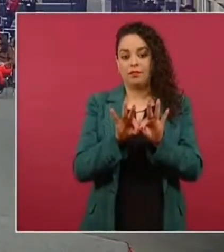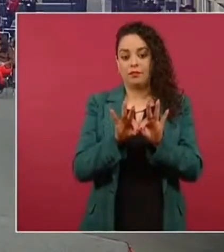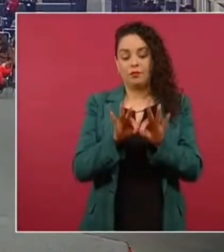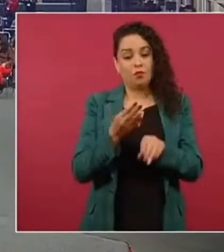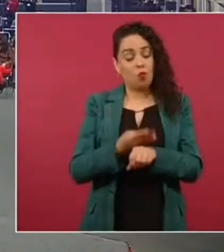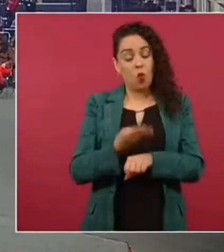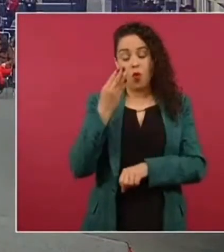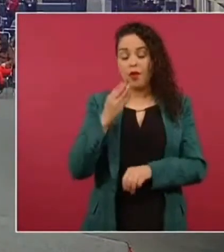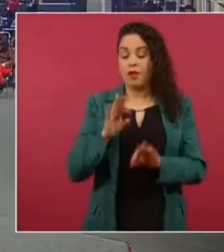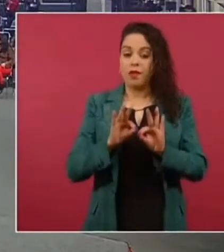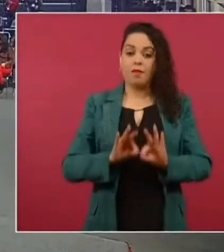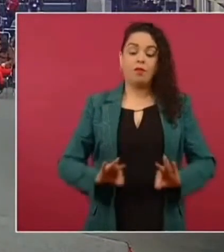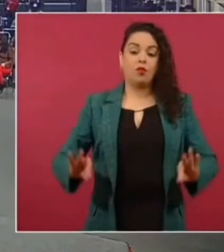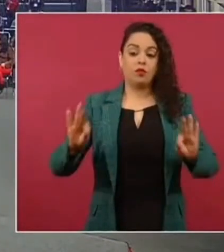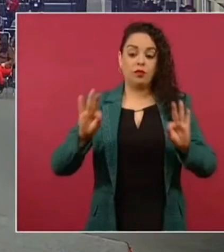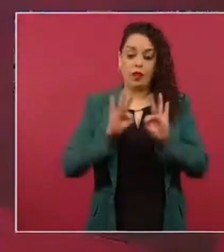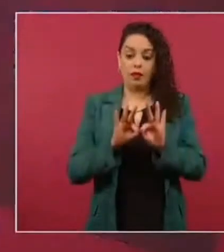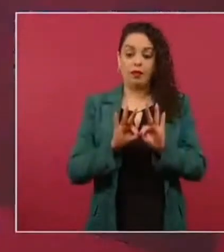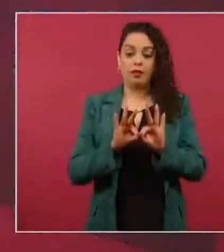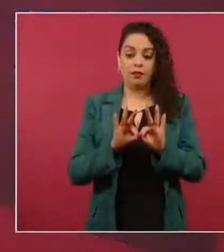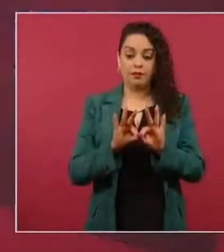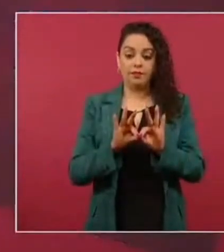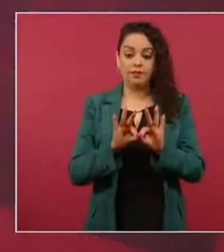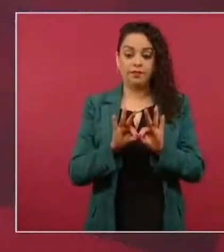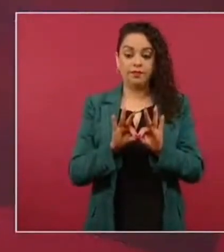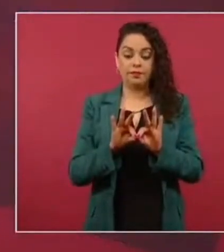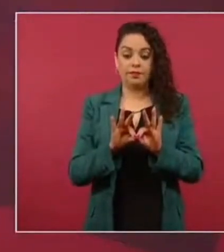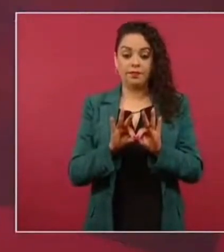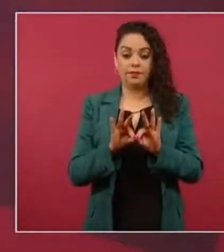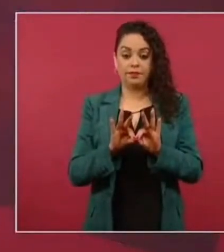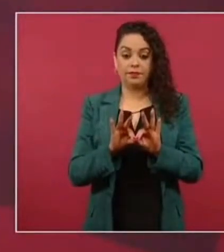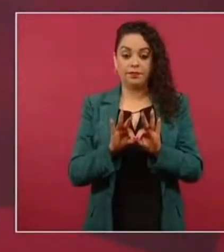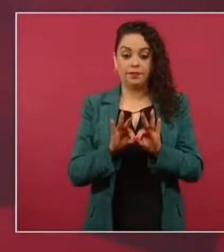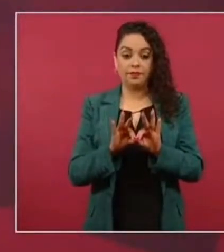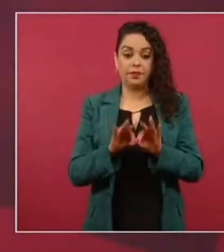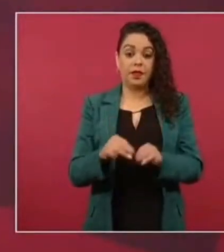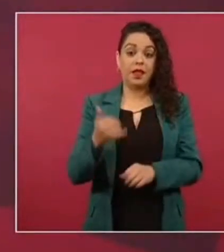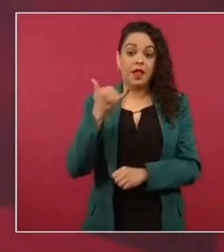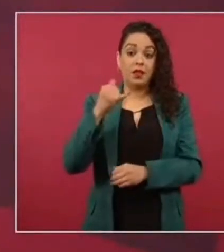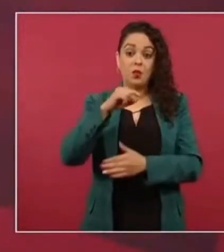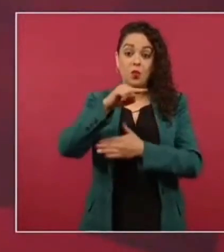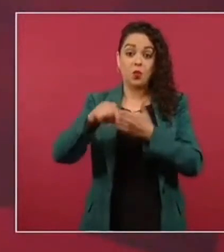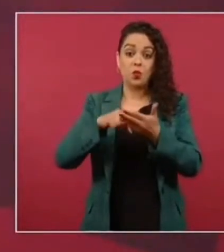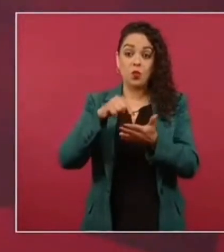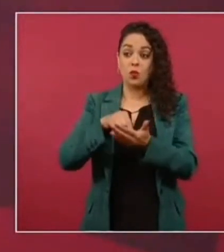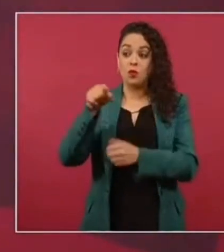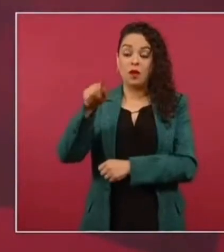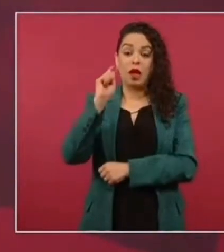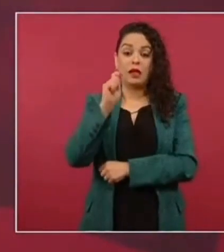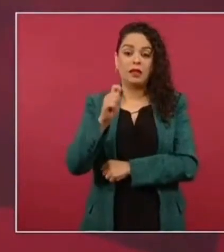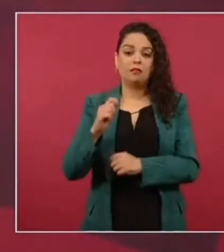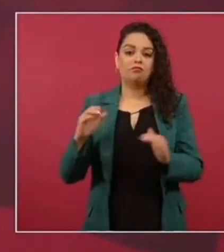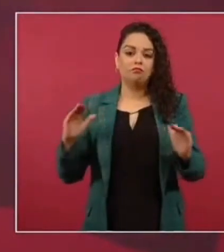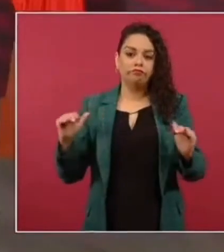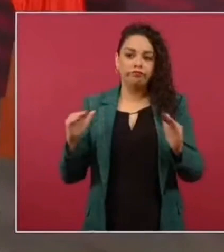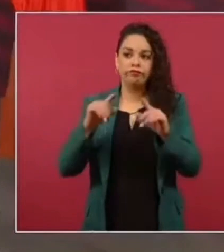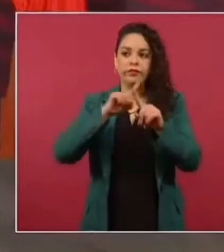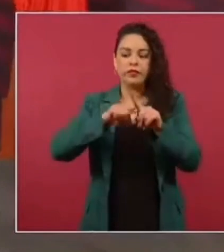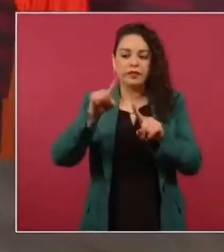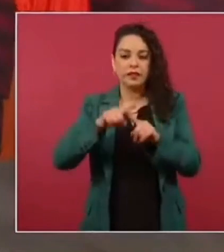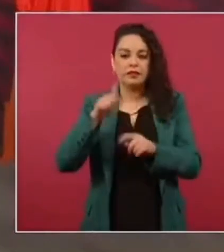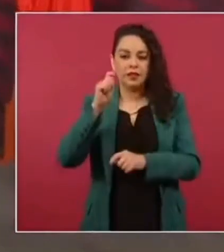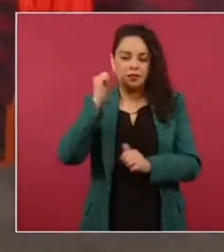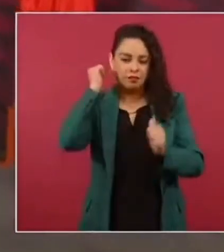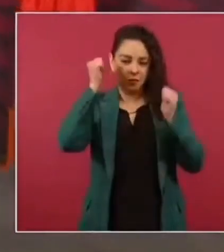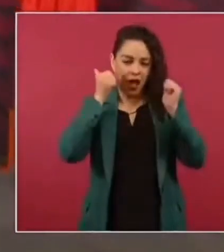las zonas los sitios arqueológicos le decía yo